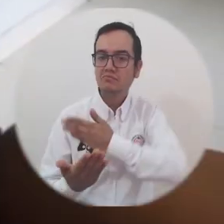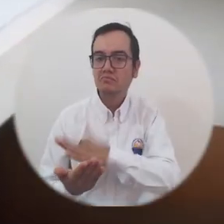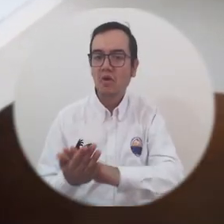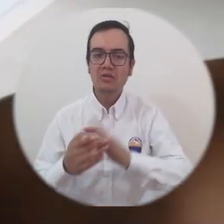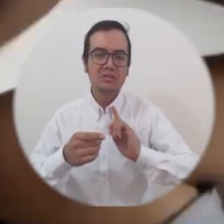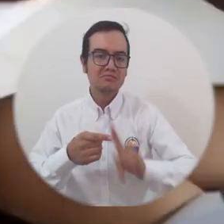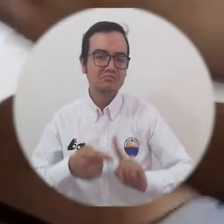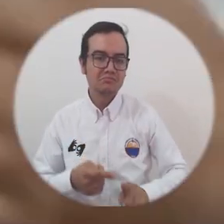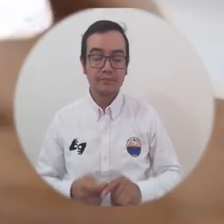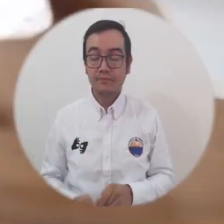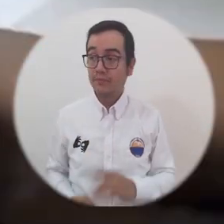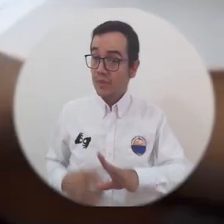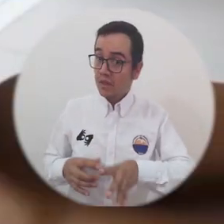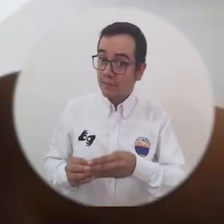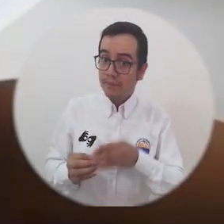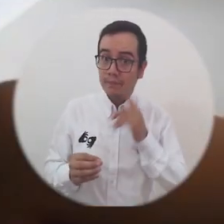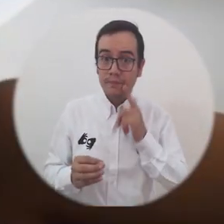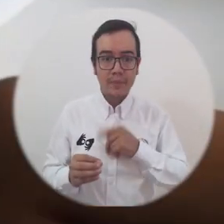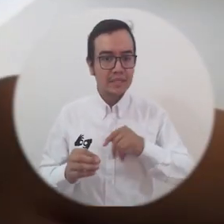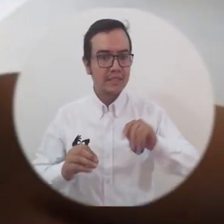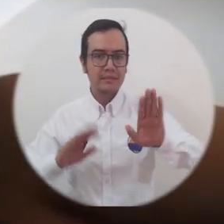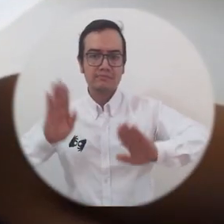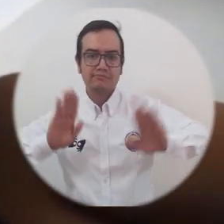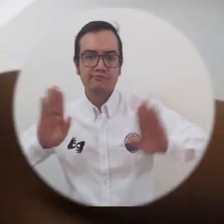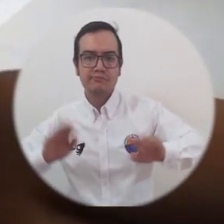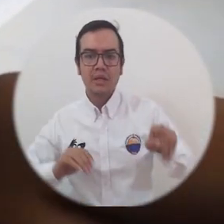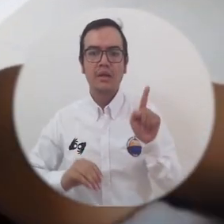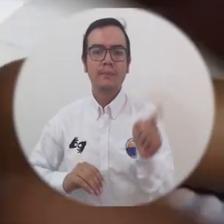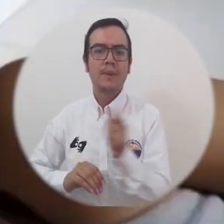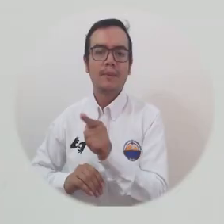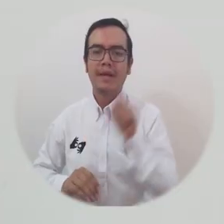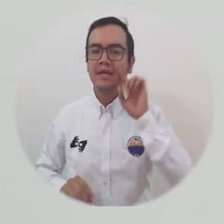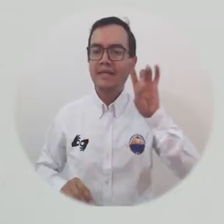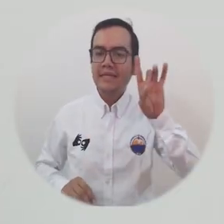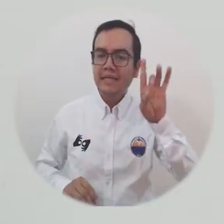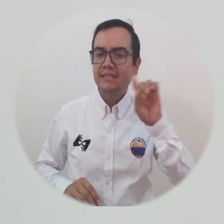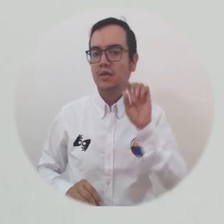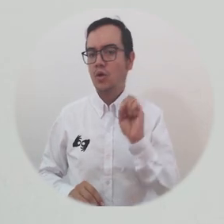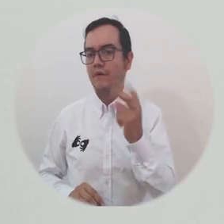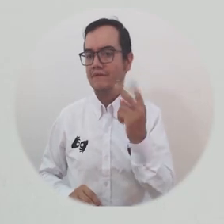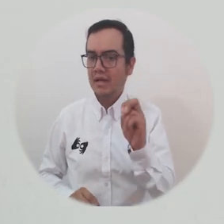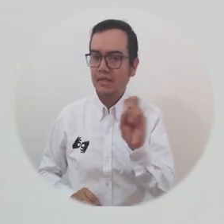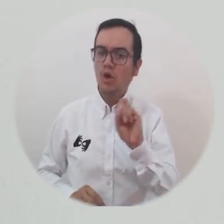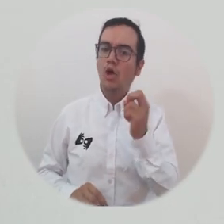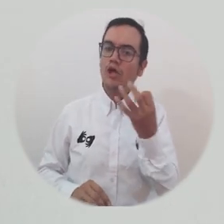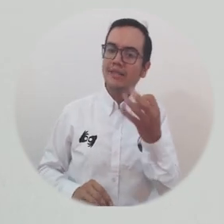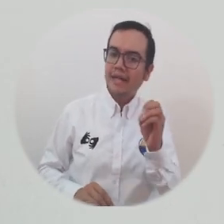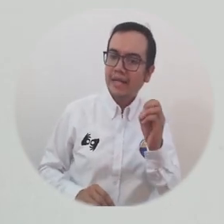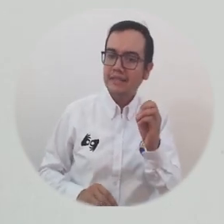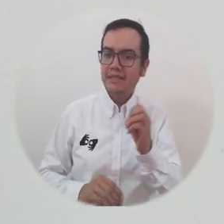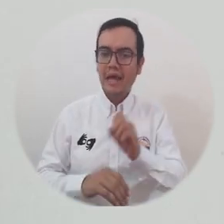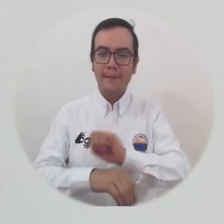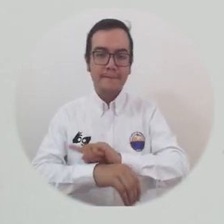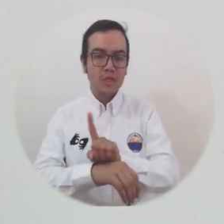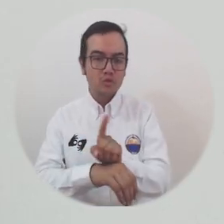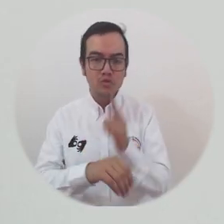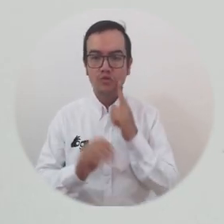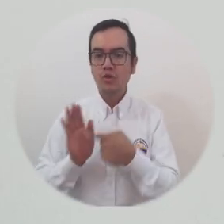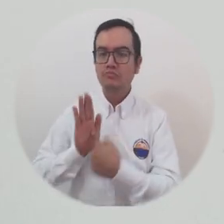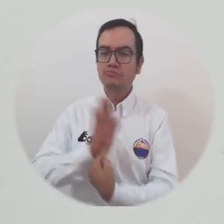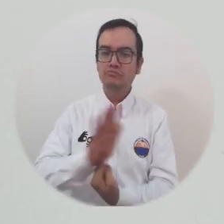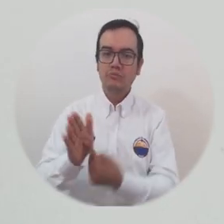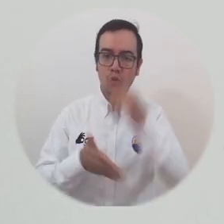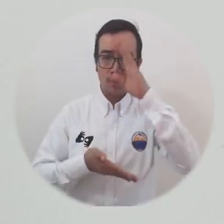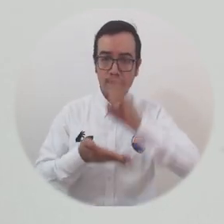innovación, literatura, arte. Y a través de pequeñas intervenciones de 15, 20 y 30 minutos, daban a conocer los